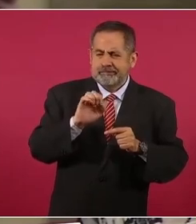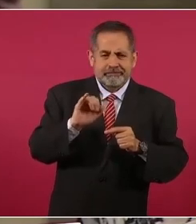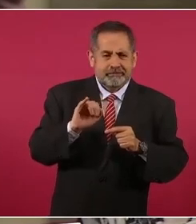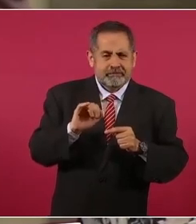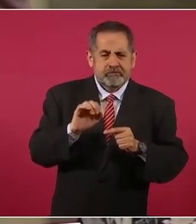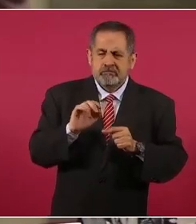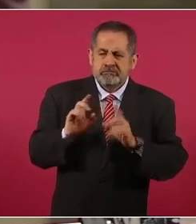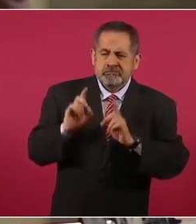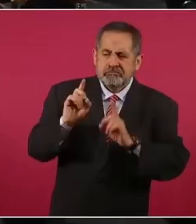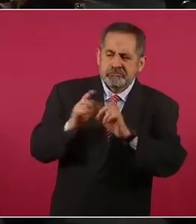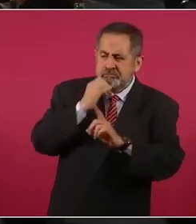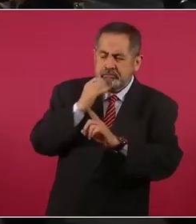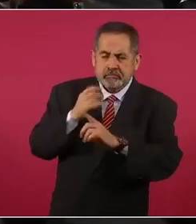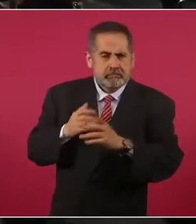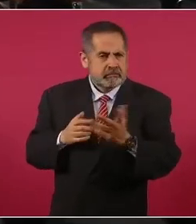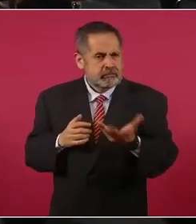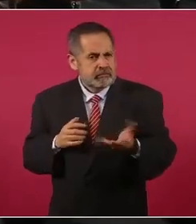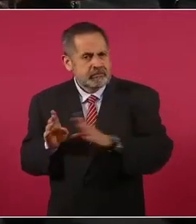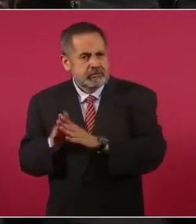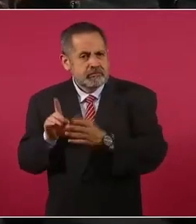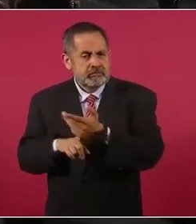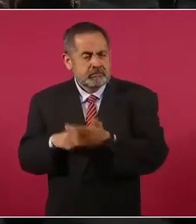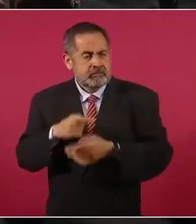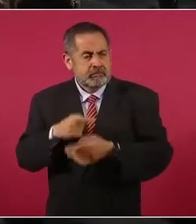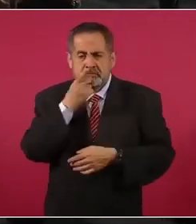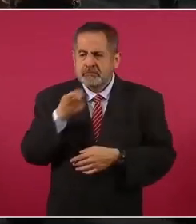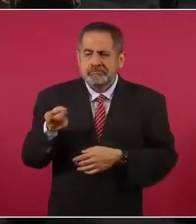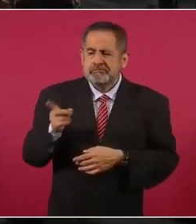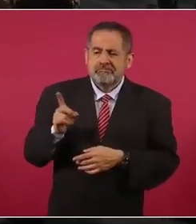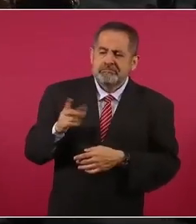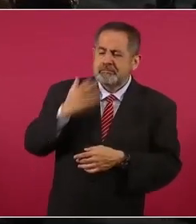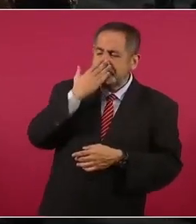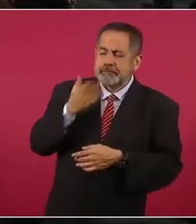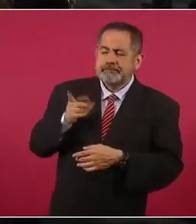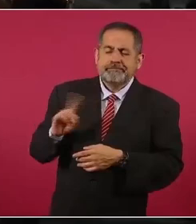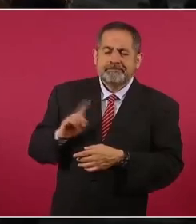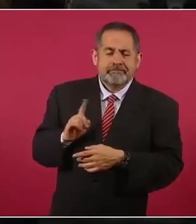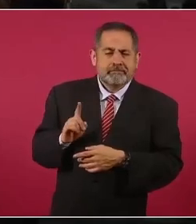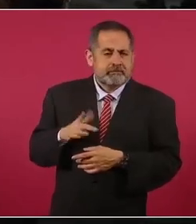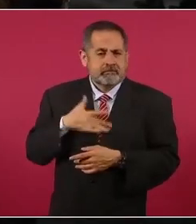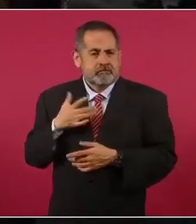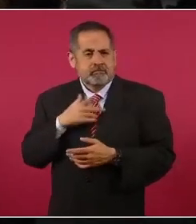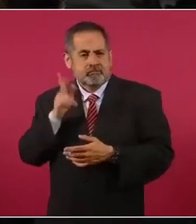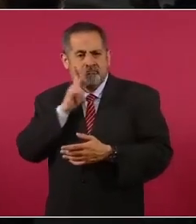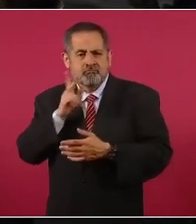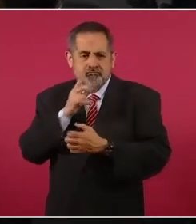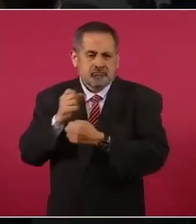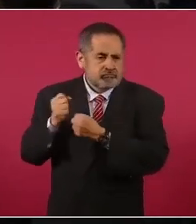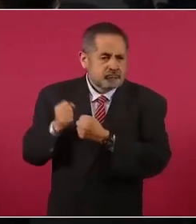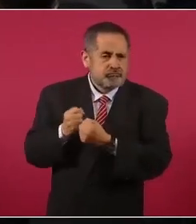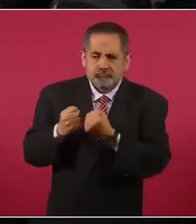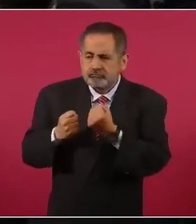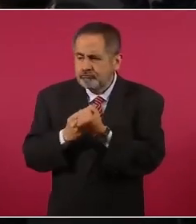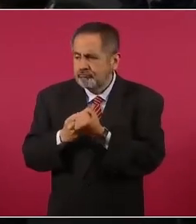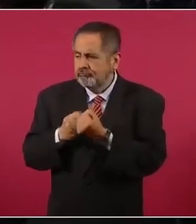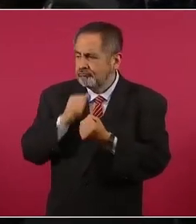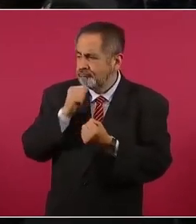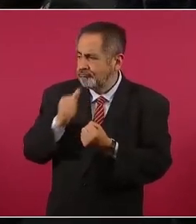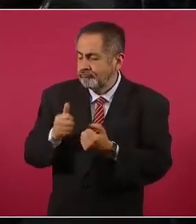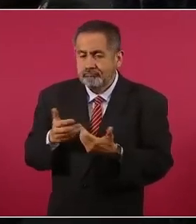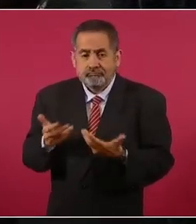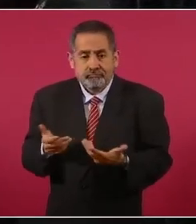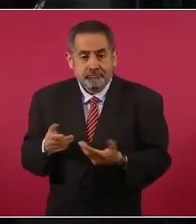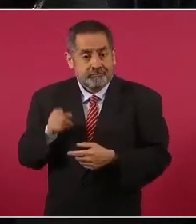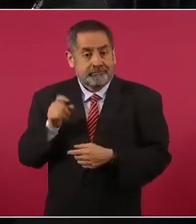las acciones por venir, pero ahora no parece tener el peso suficiente para respaldar esto y